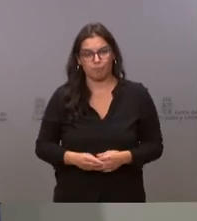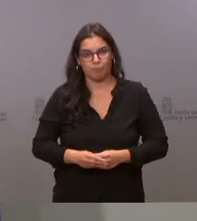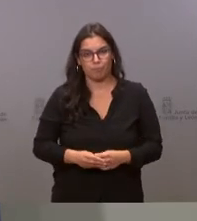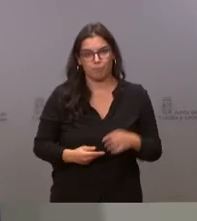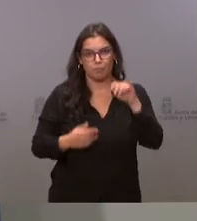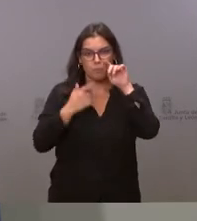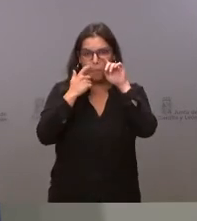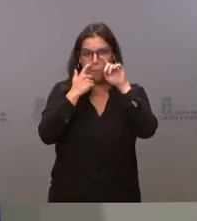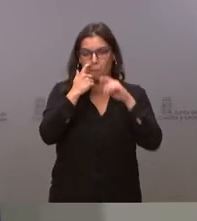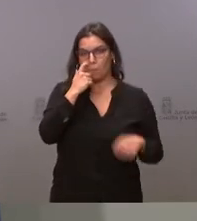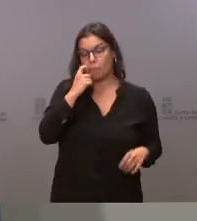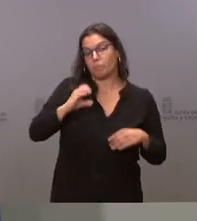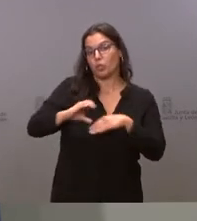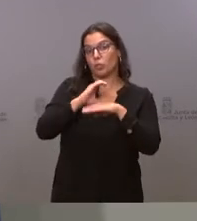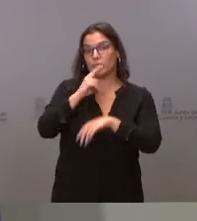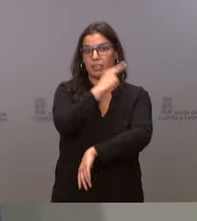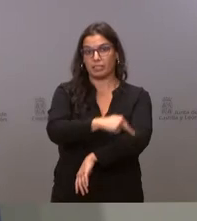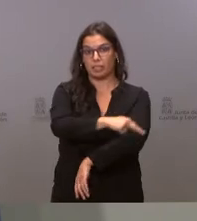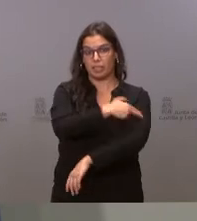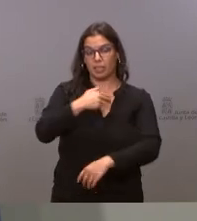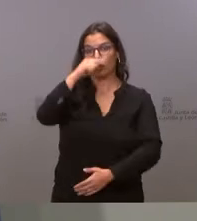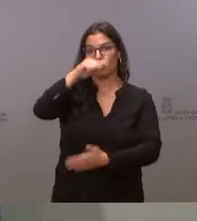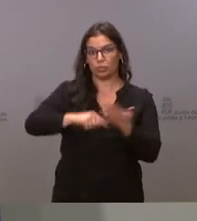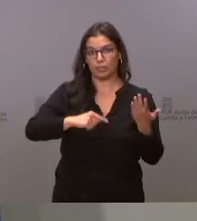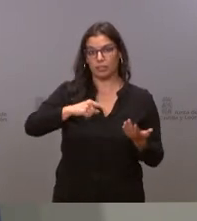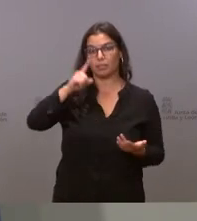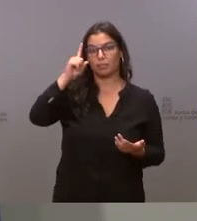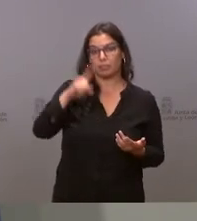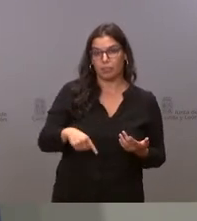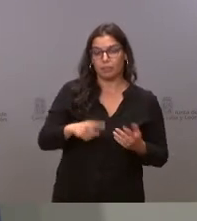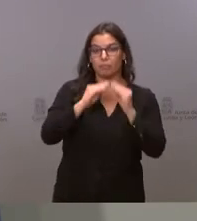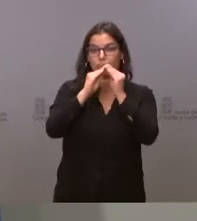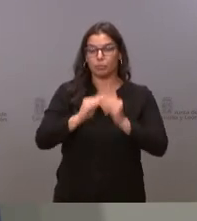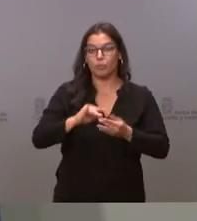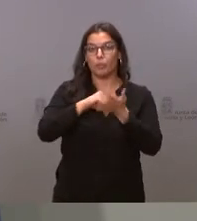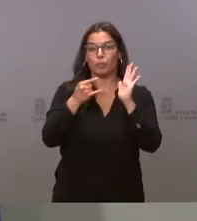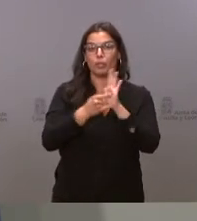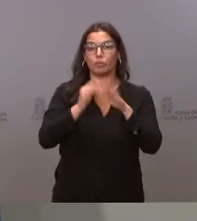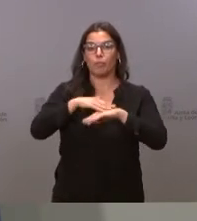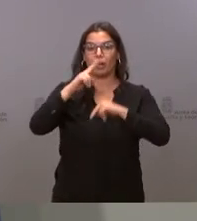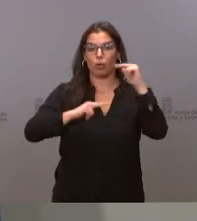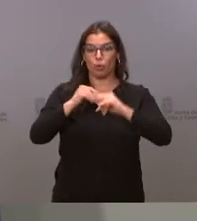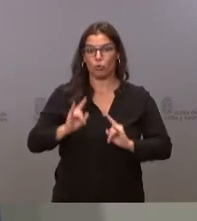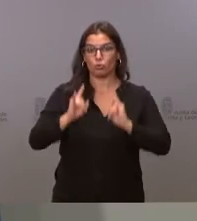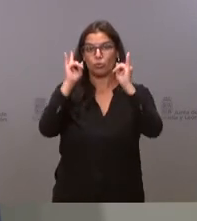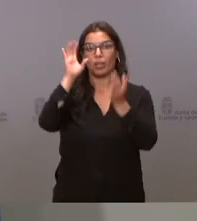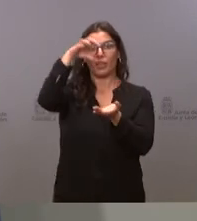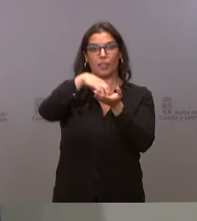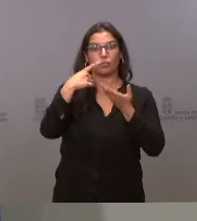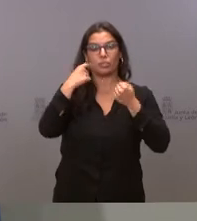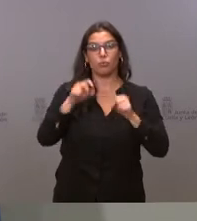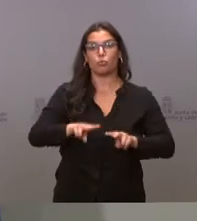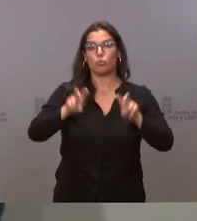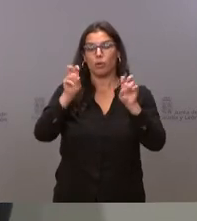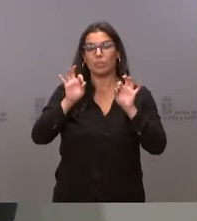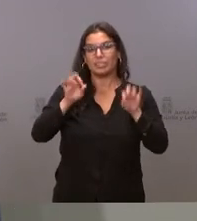La Consejería de Sanidad contrata también la redacción del proyecto de construcción del nuevo centro de salud del